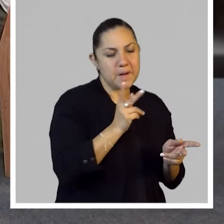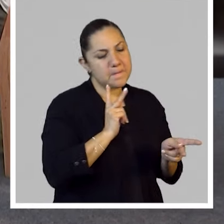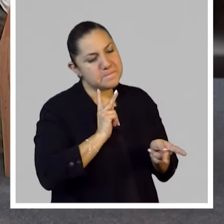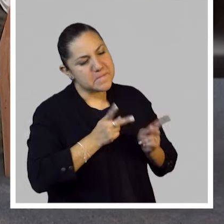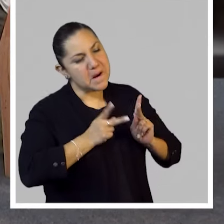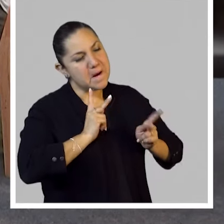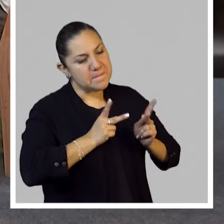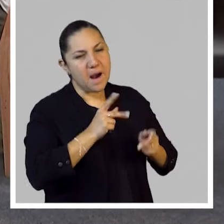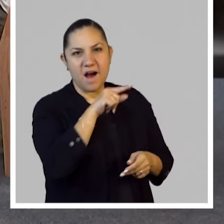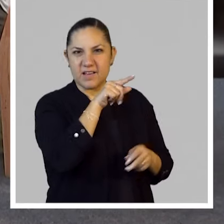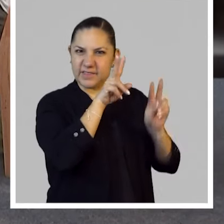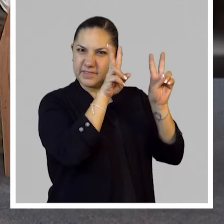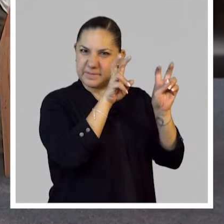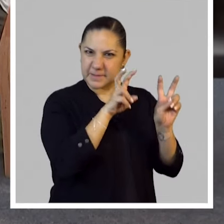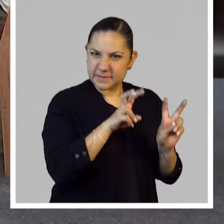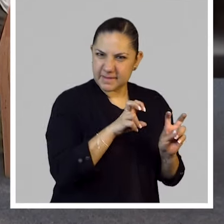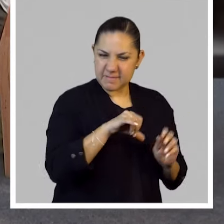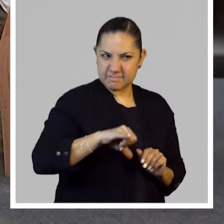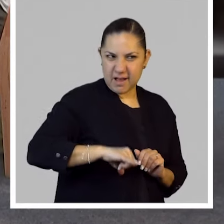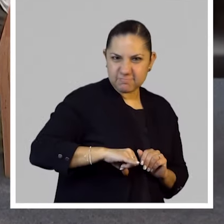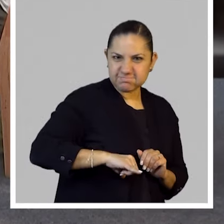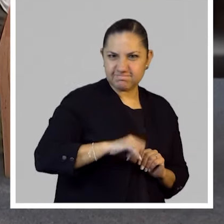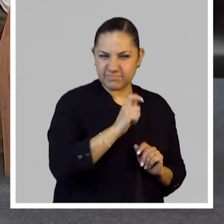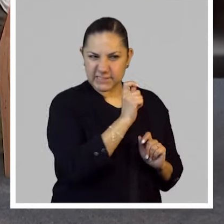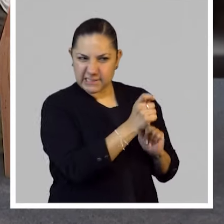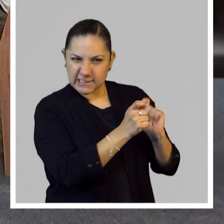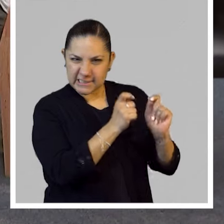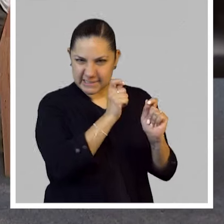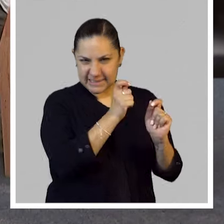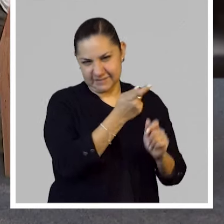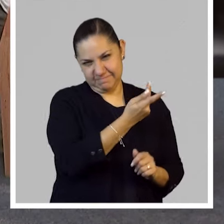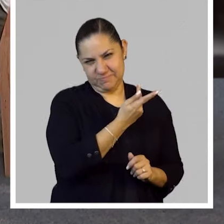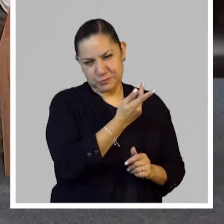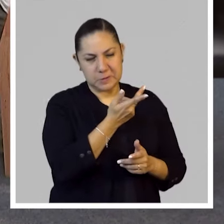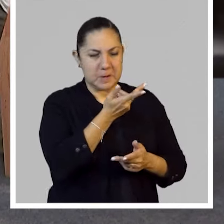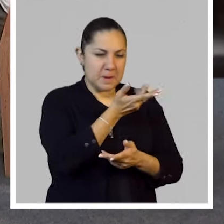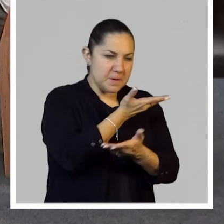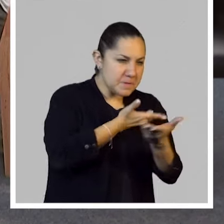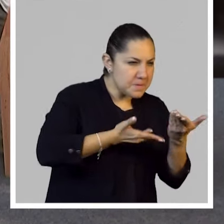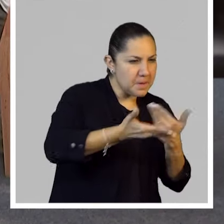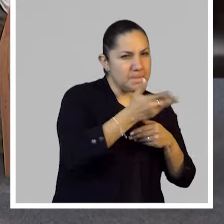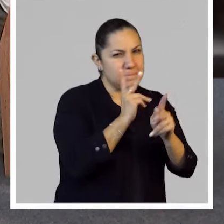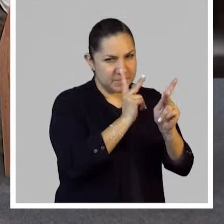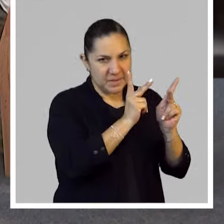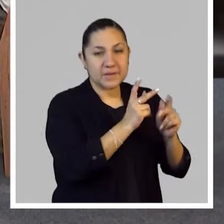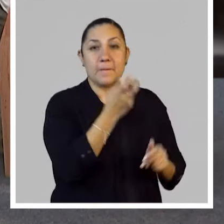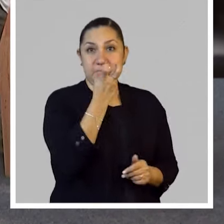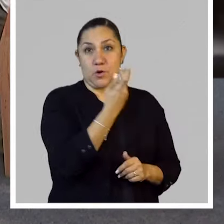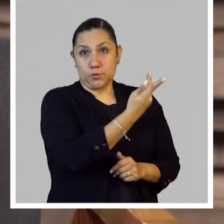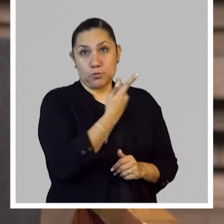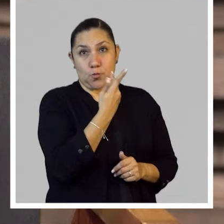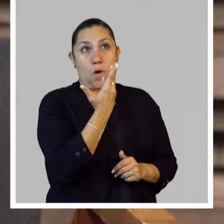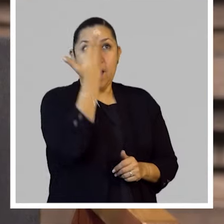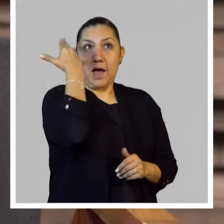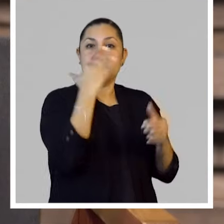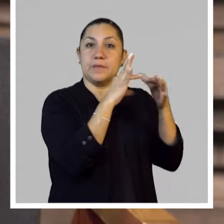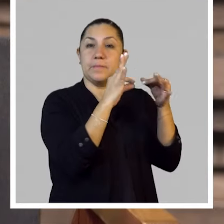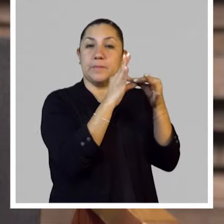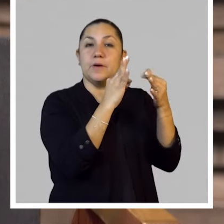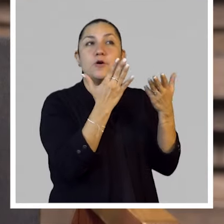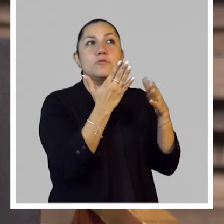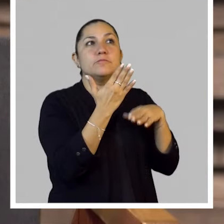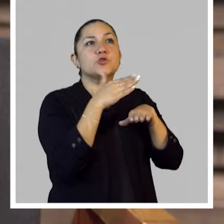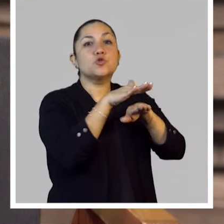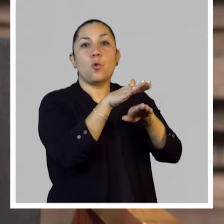inquietaban del mismo, ¿no? Bueno, decíamos en ese momento preciso que habíamos visto muchas